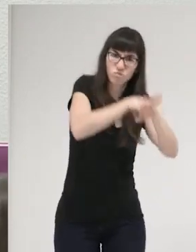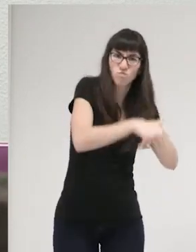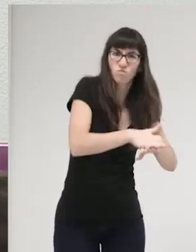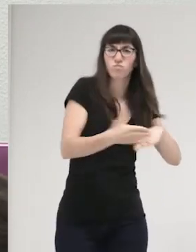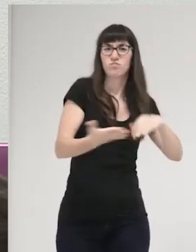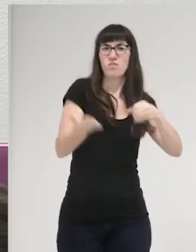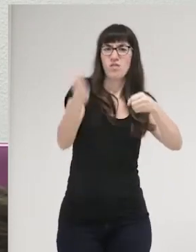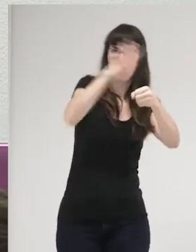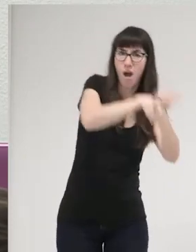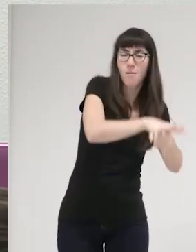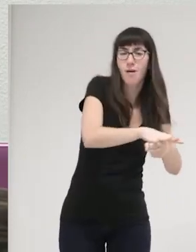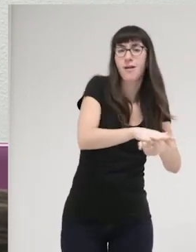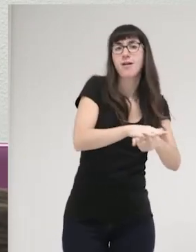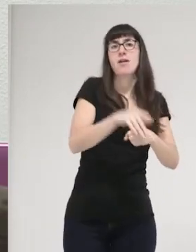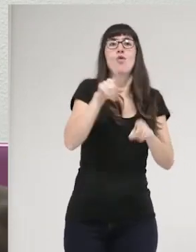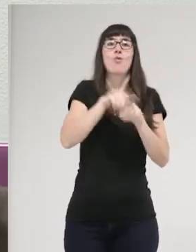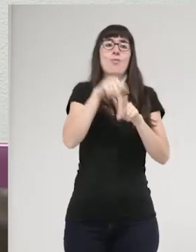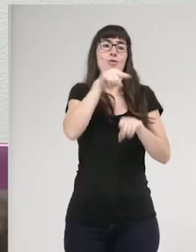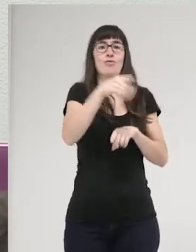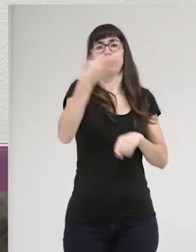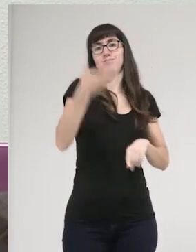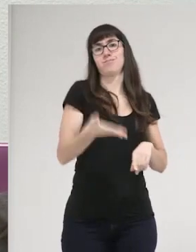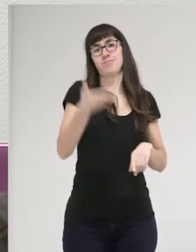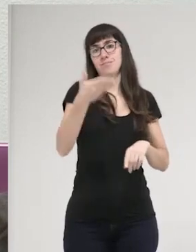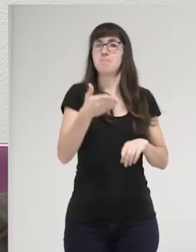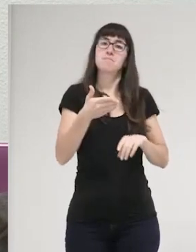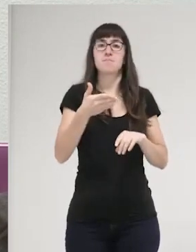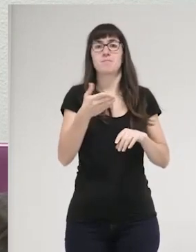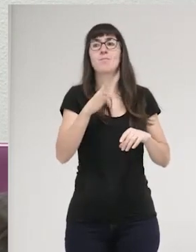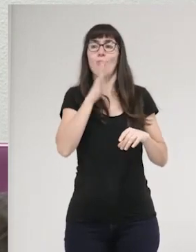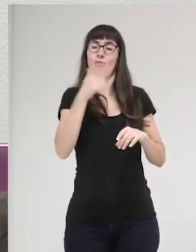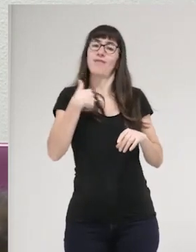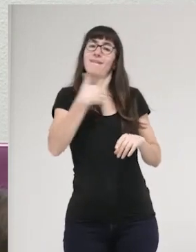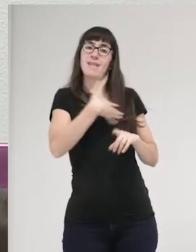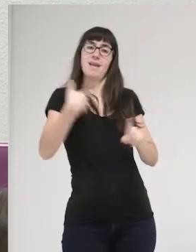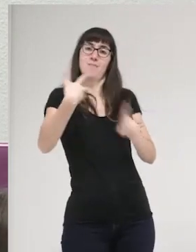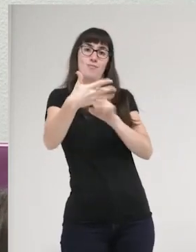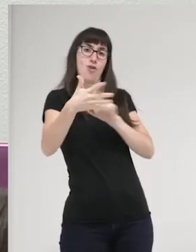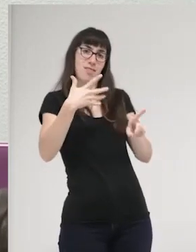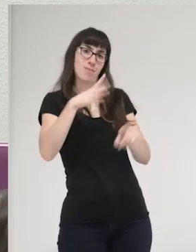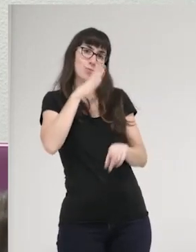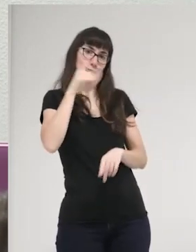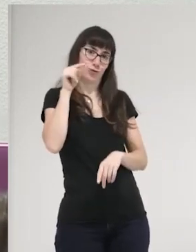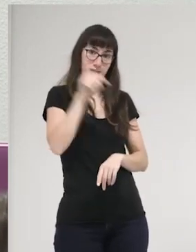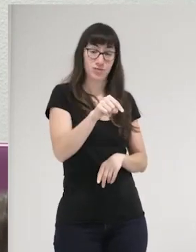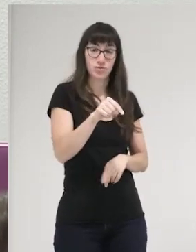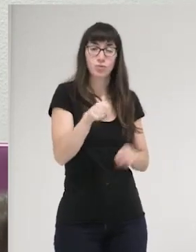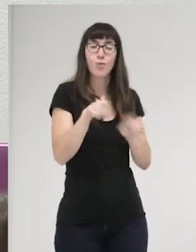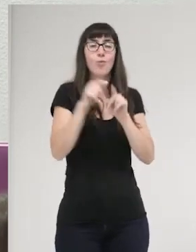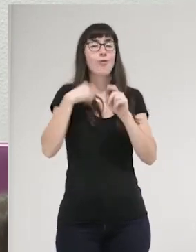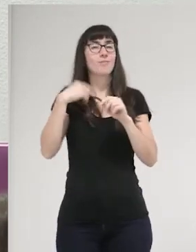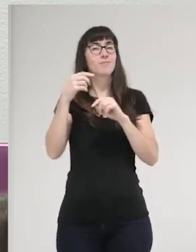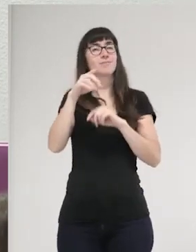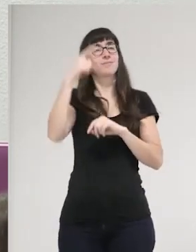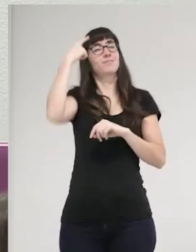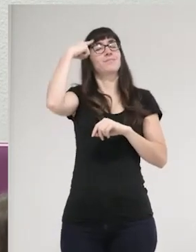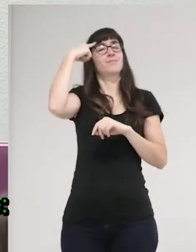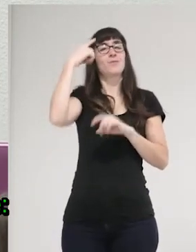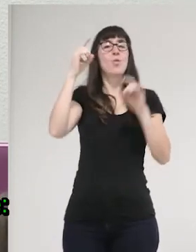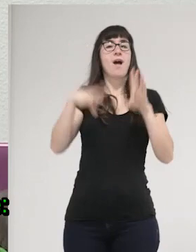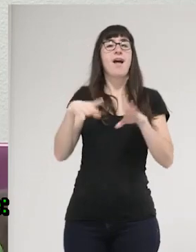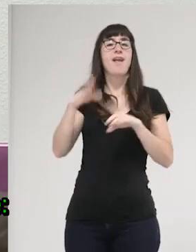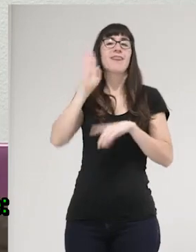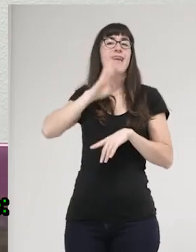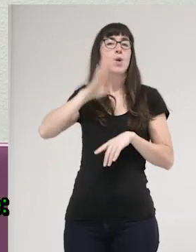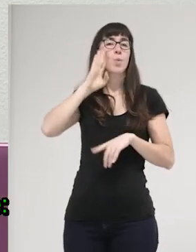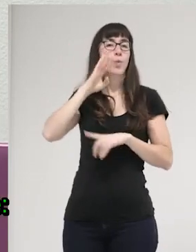central o el elemento explicativo de por qué se ejerce esta violencia. Pareciera, a mí me recuerda un poco a la construcción del sujeto delincuente, ¿no? Según